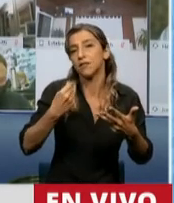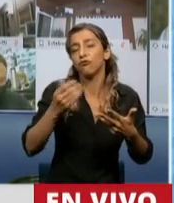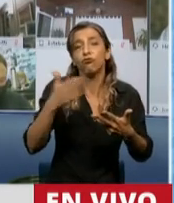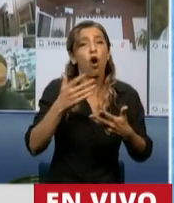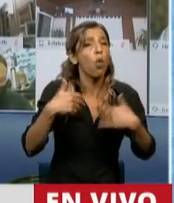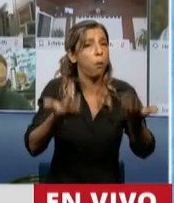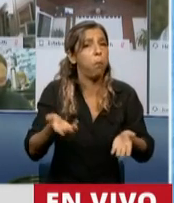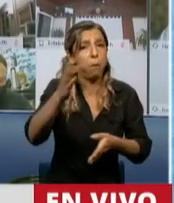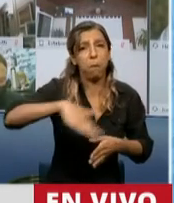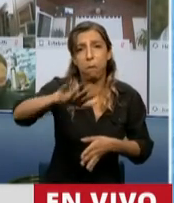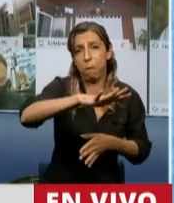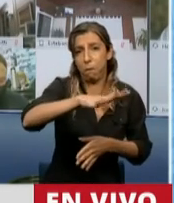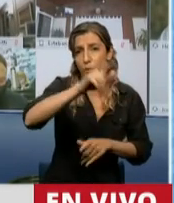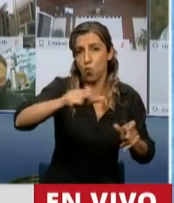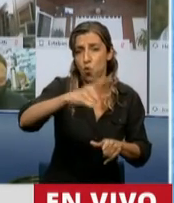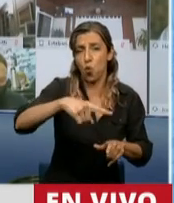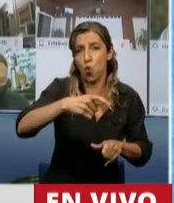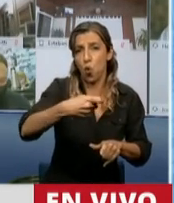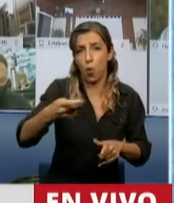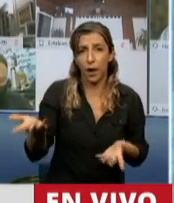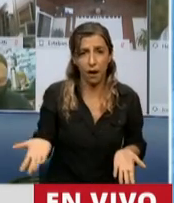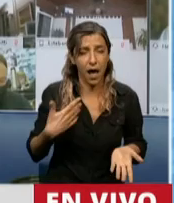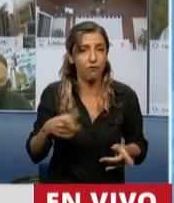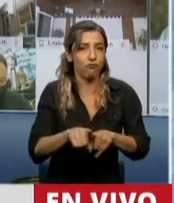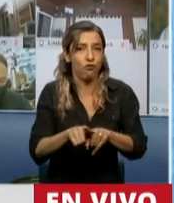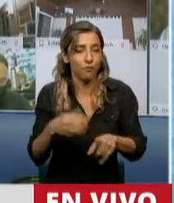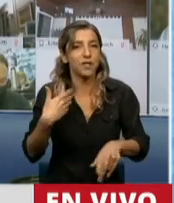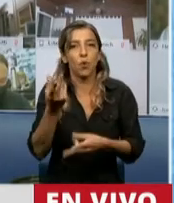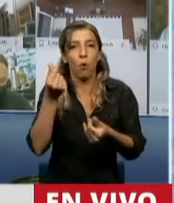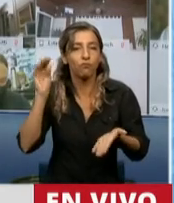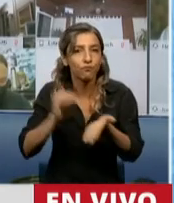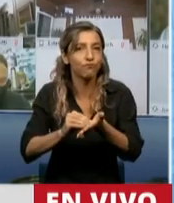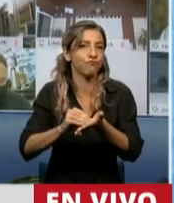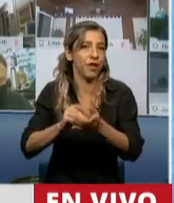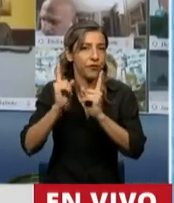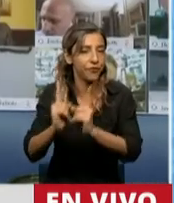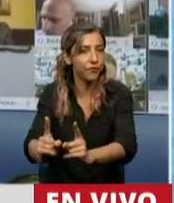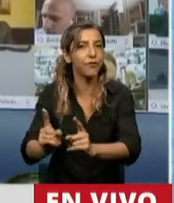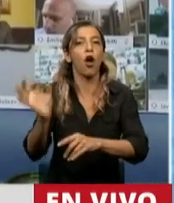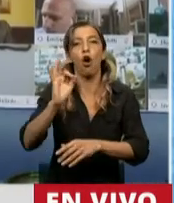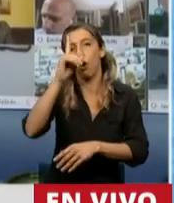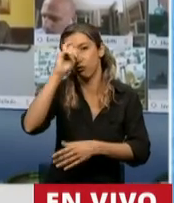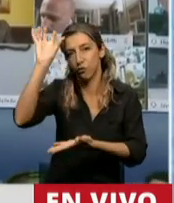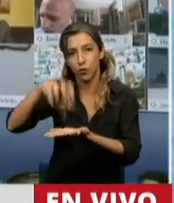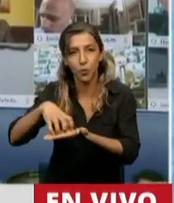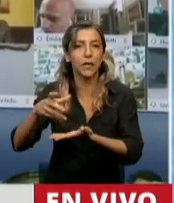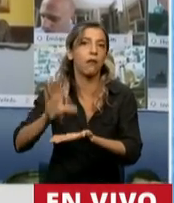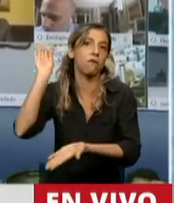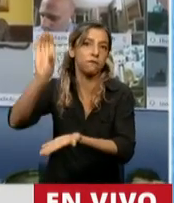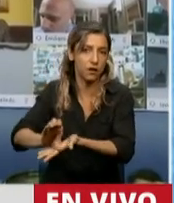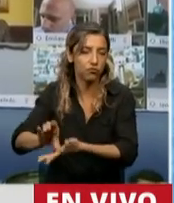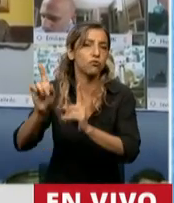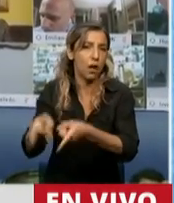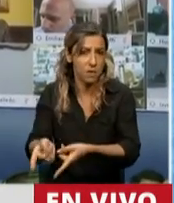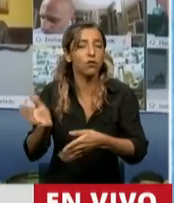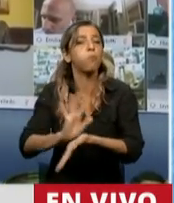representa un aumento importante, el congelamiento de las tarifas, la inversión en hospitales, y, bueno, los distintos programas que